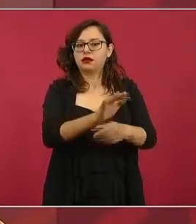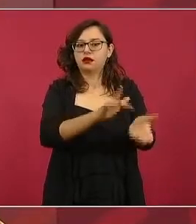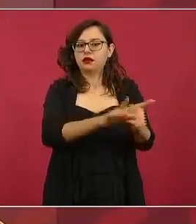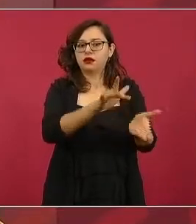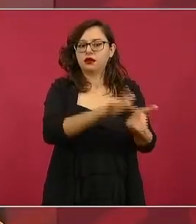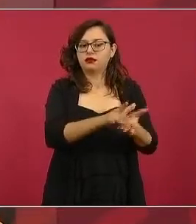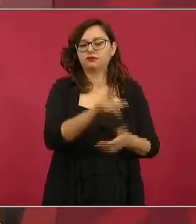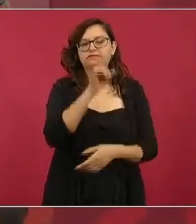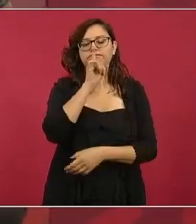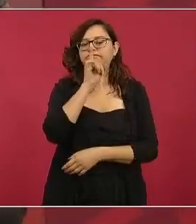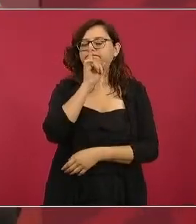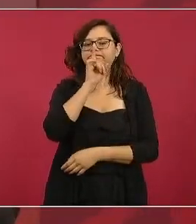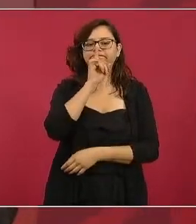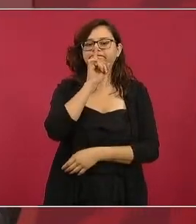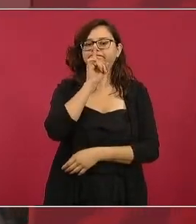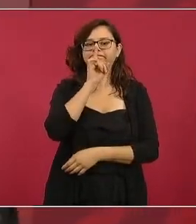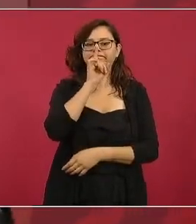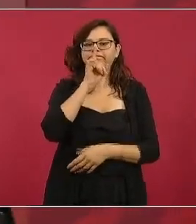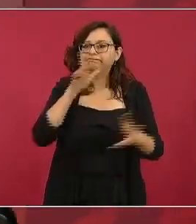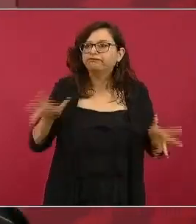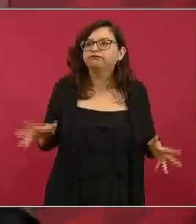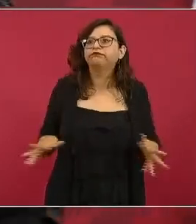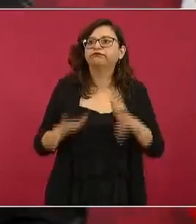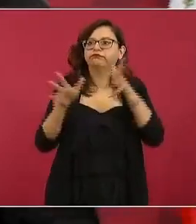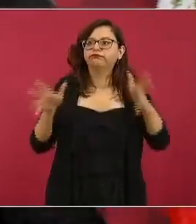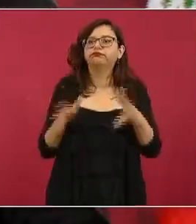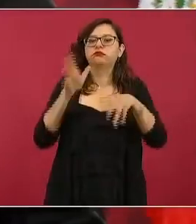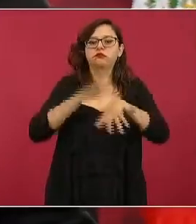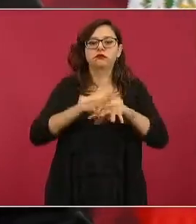tenemos que apostar a la paz